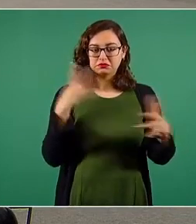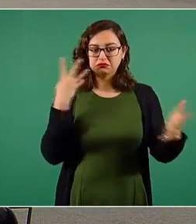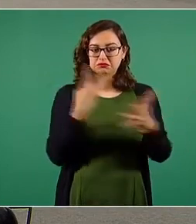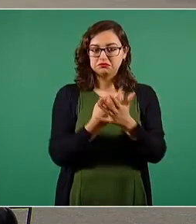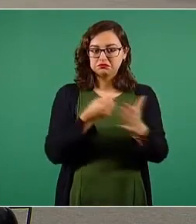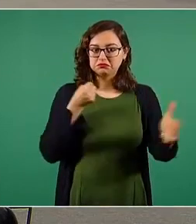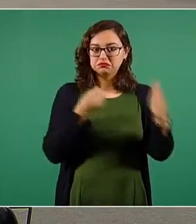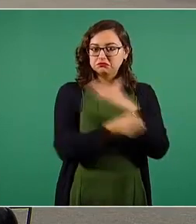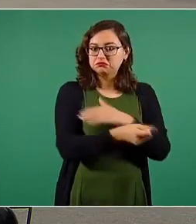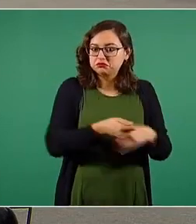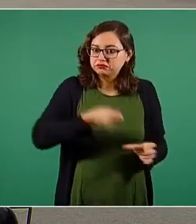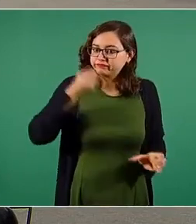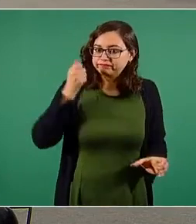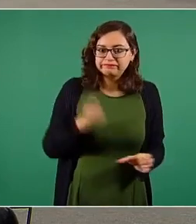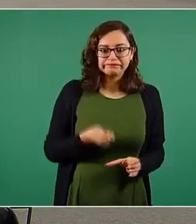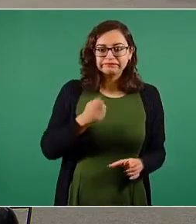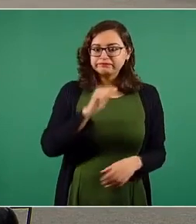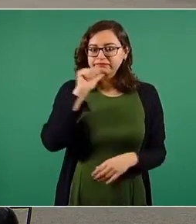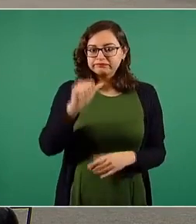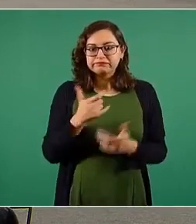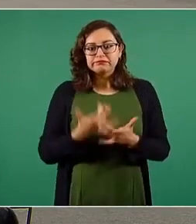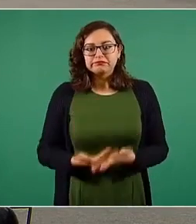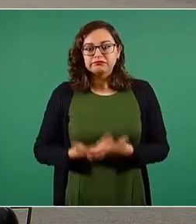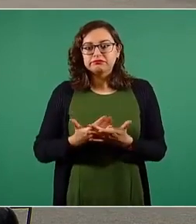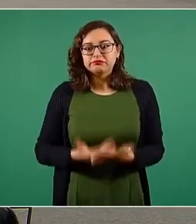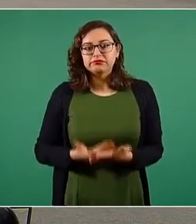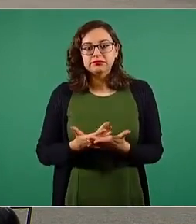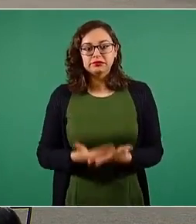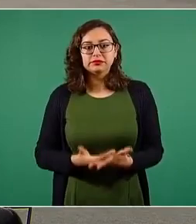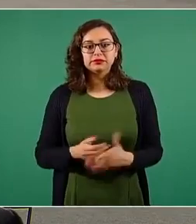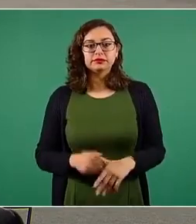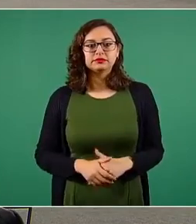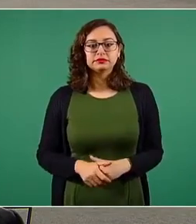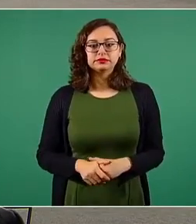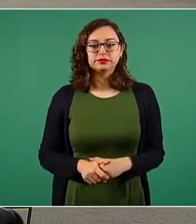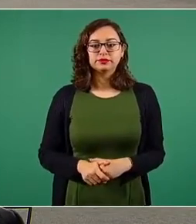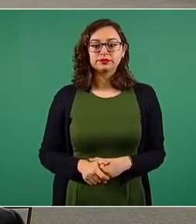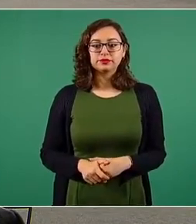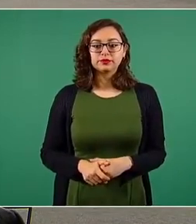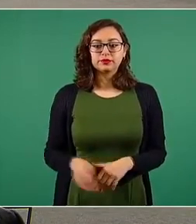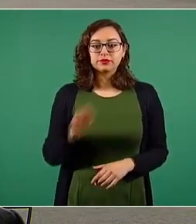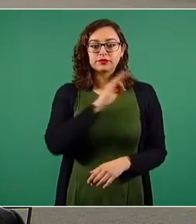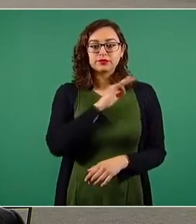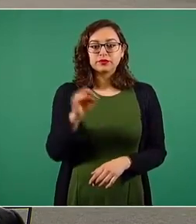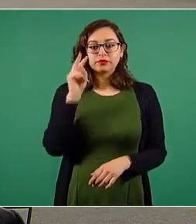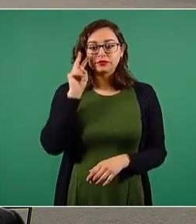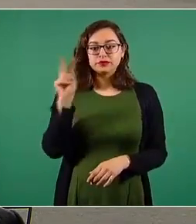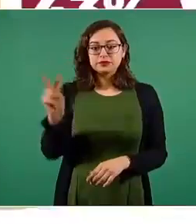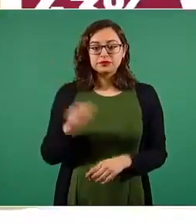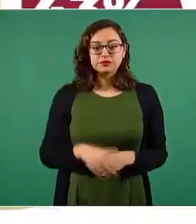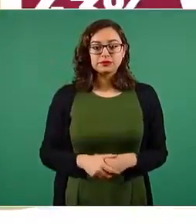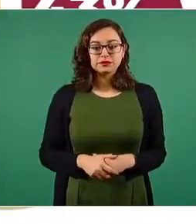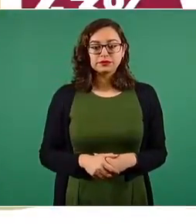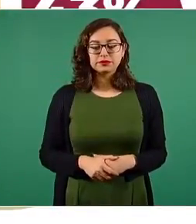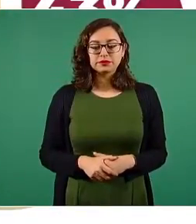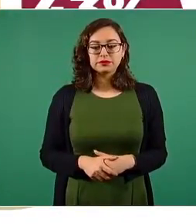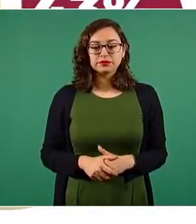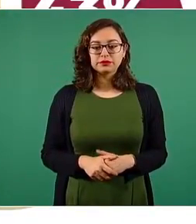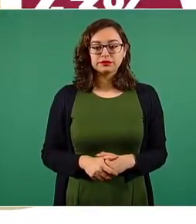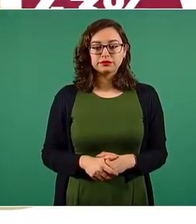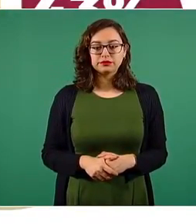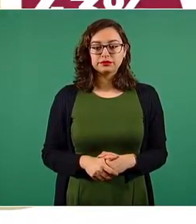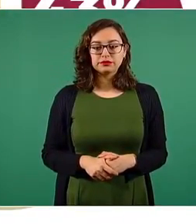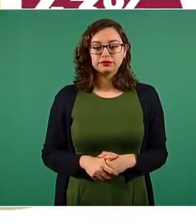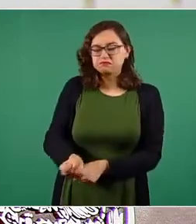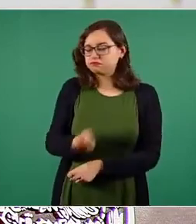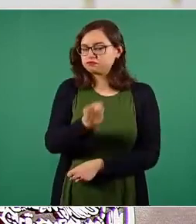su libertad que siguen en prisión preventiva. Ahí está, de esta población, la